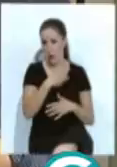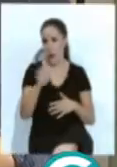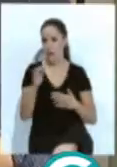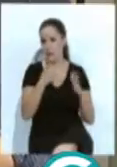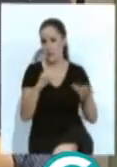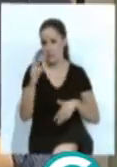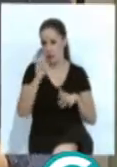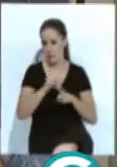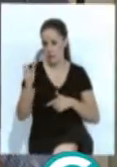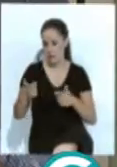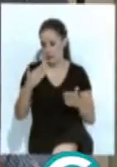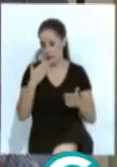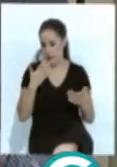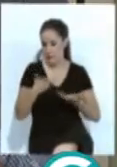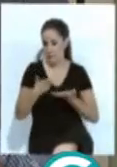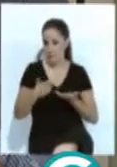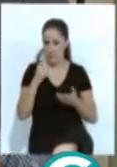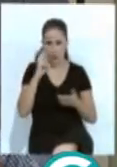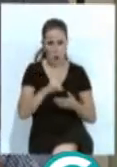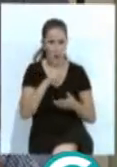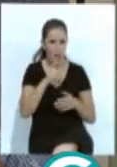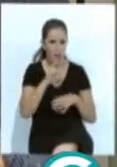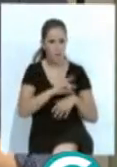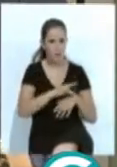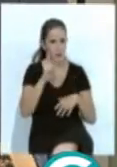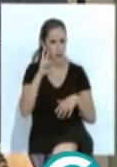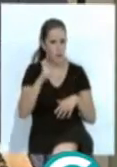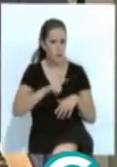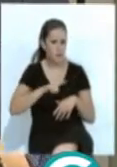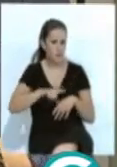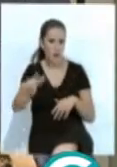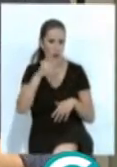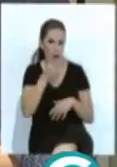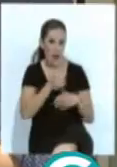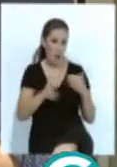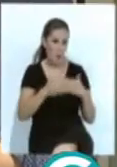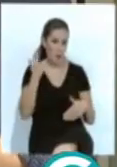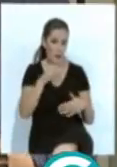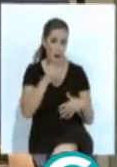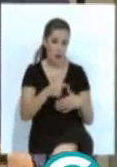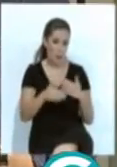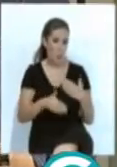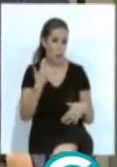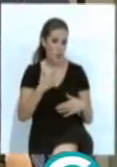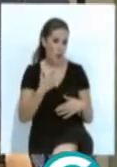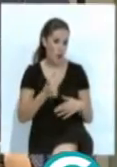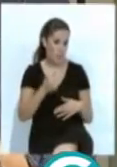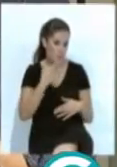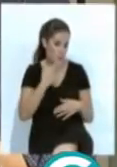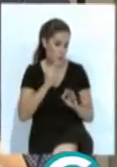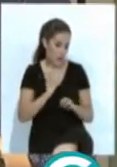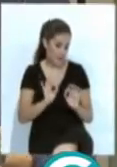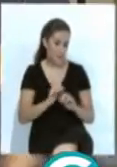muy lejano. Y luego son modas también, y ahora entre los adolescentes es una moda fumar.